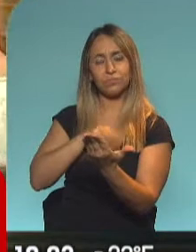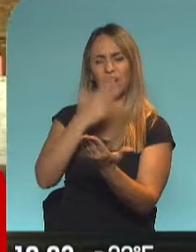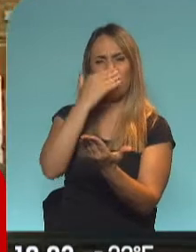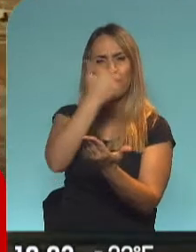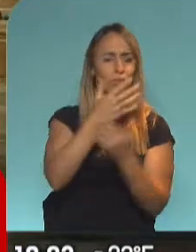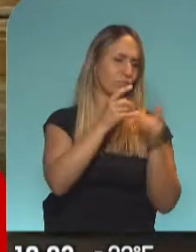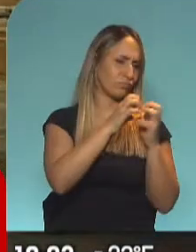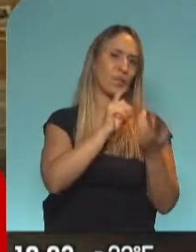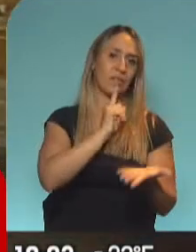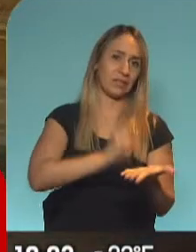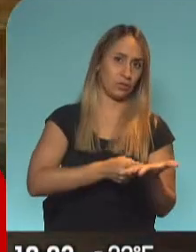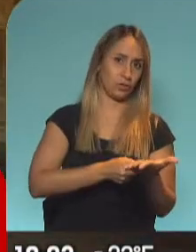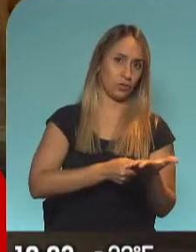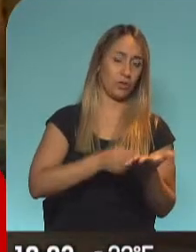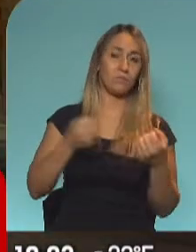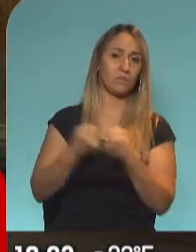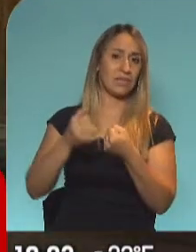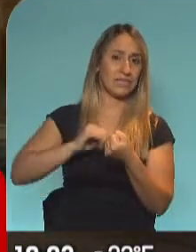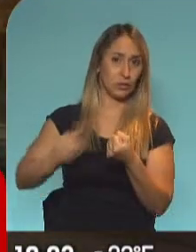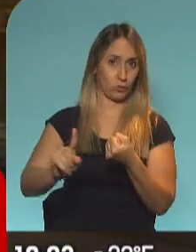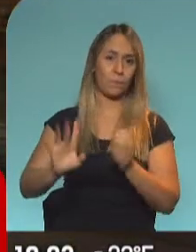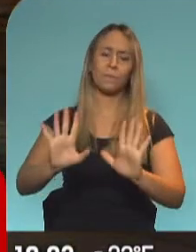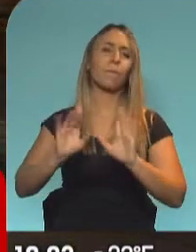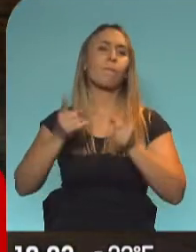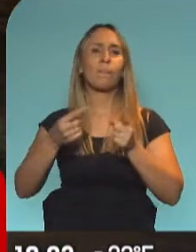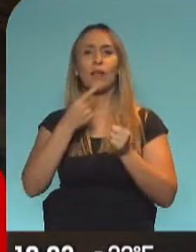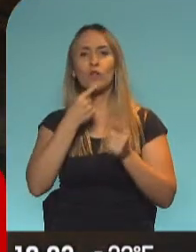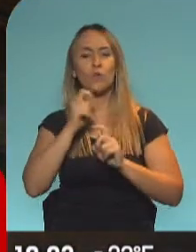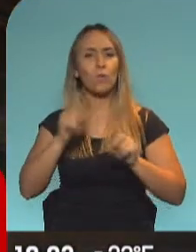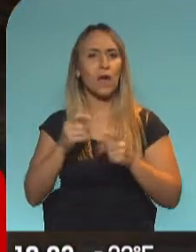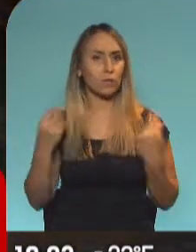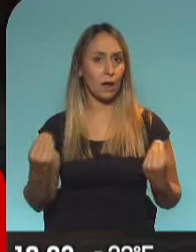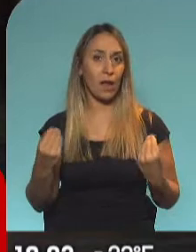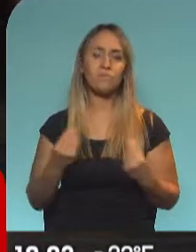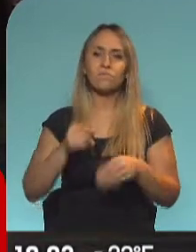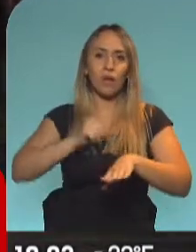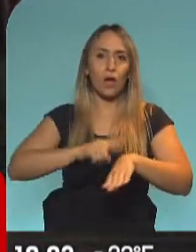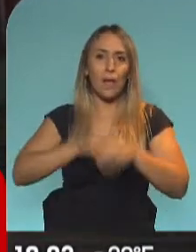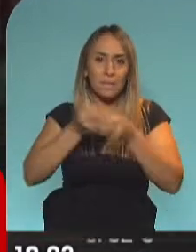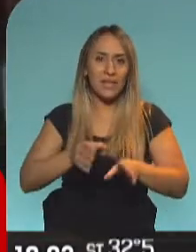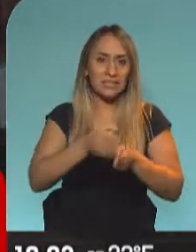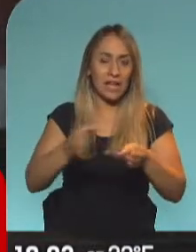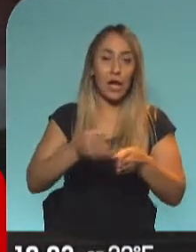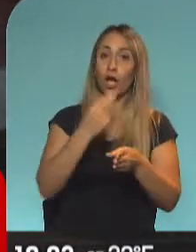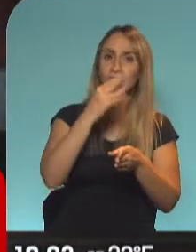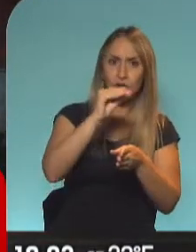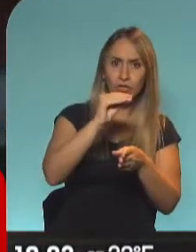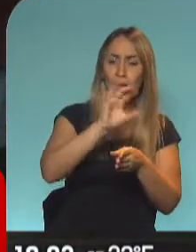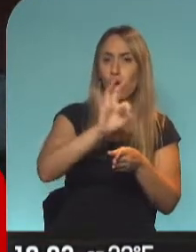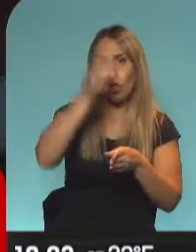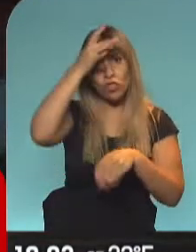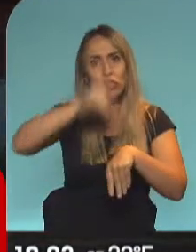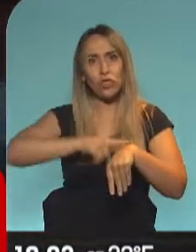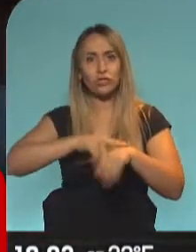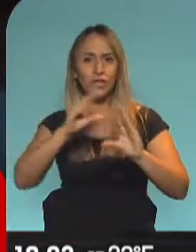determinación. Otro punto. ¿A partir de qué hora? ¿A partir de las 23 horas? ¿A partir de las 0? O como se está hablando en los